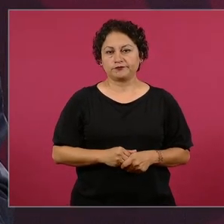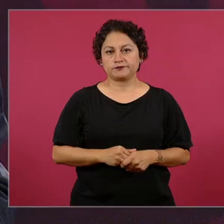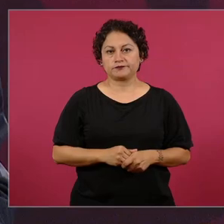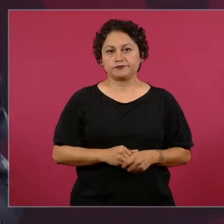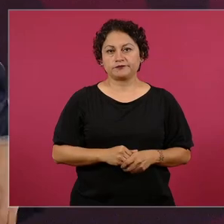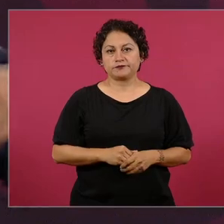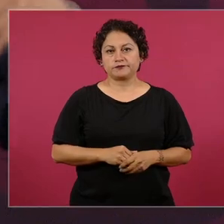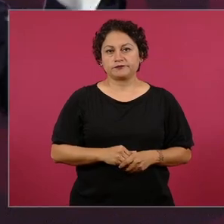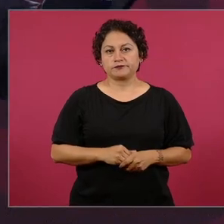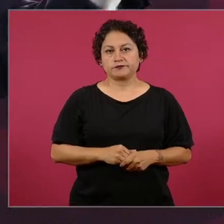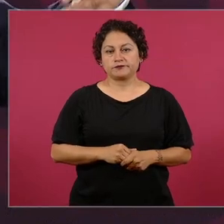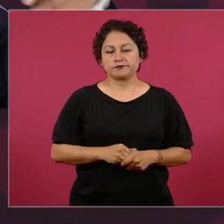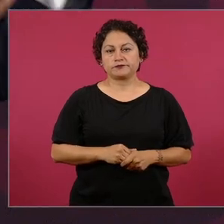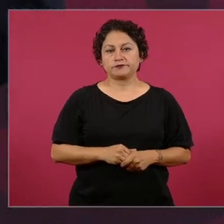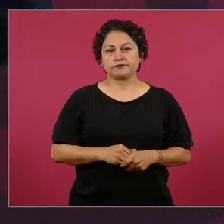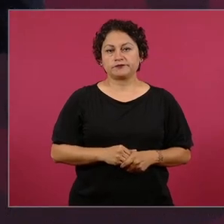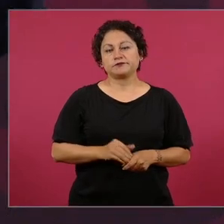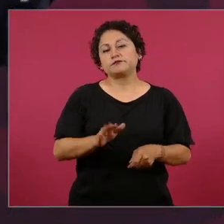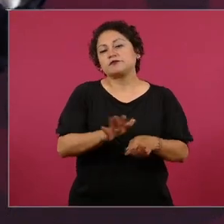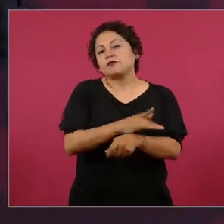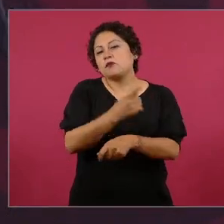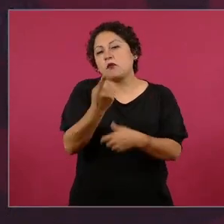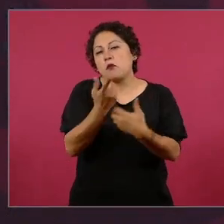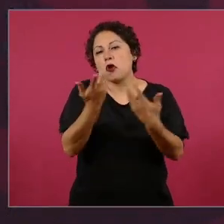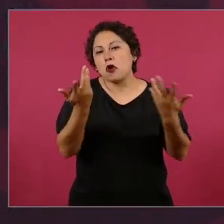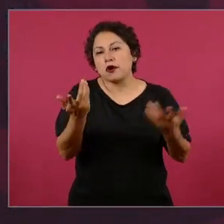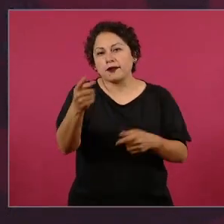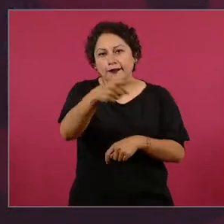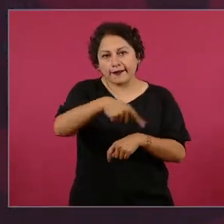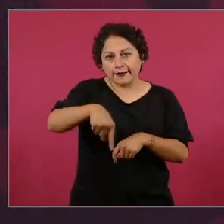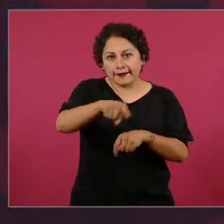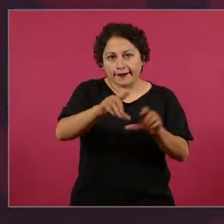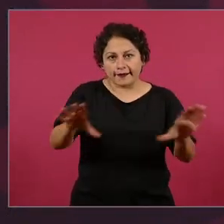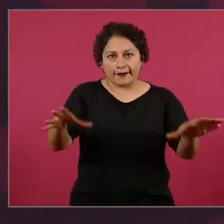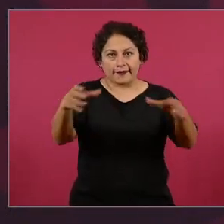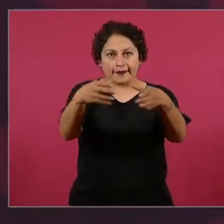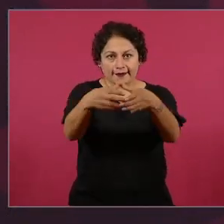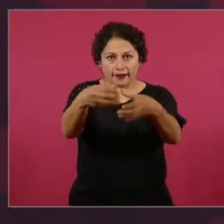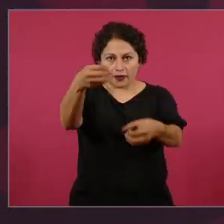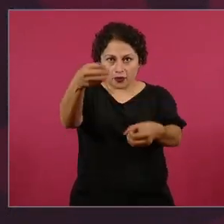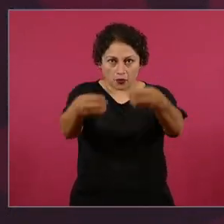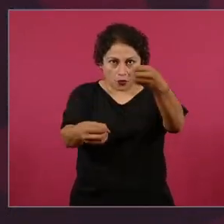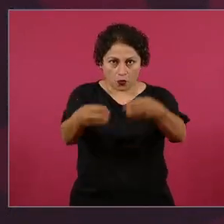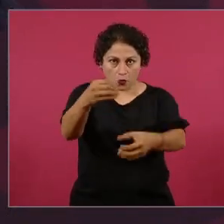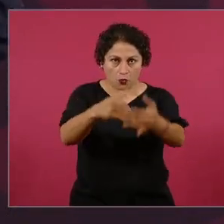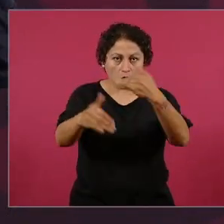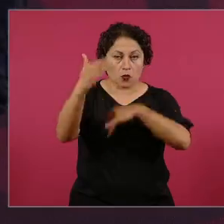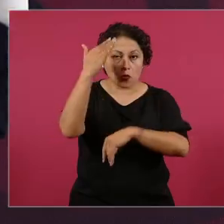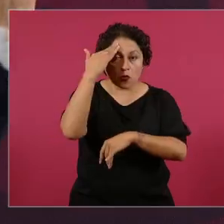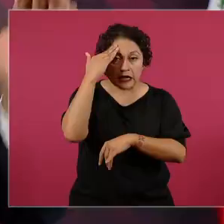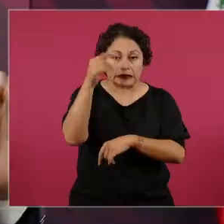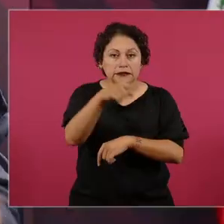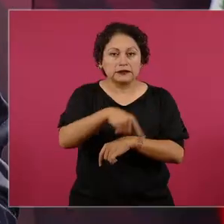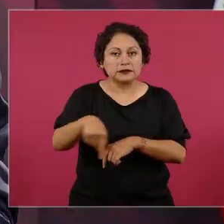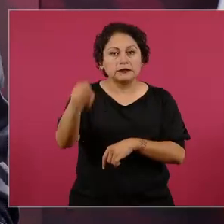porque están pensando que si pasa el tiempo